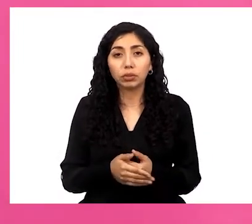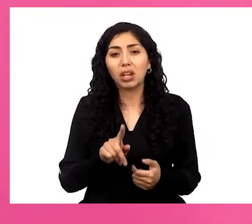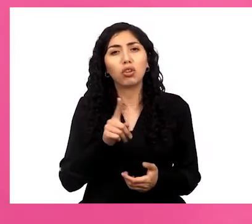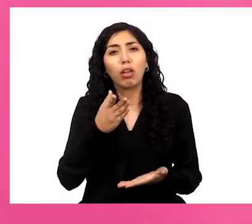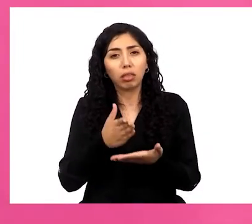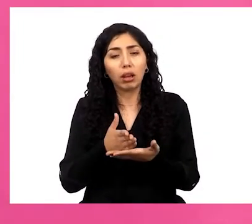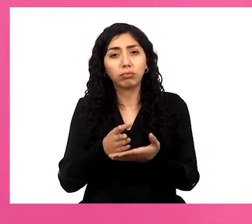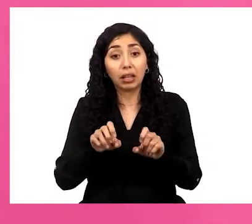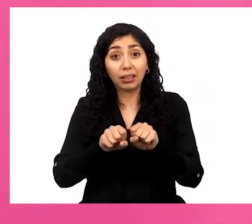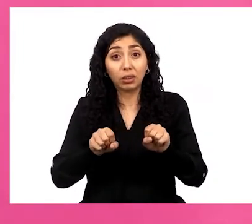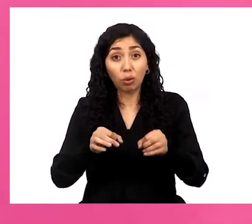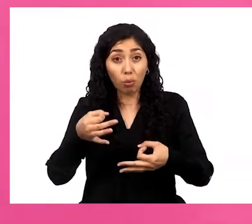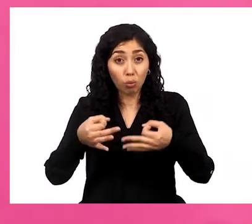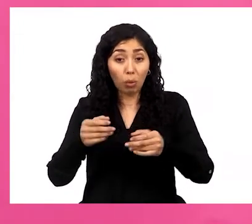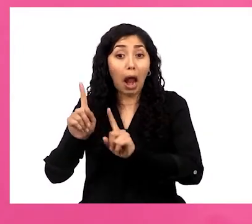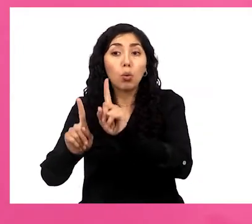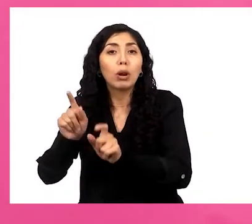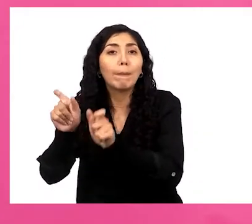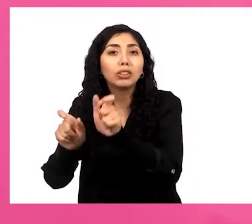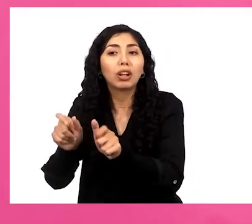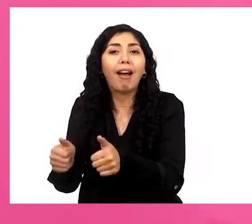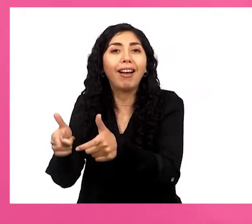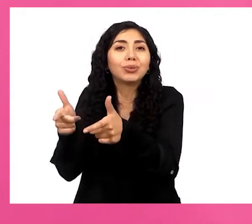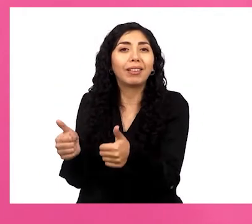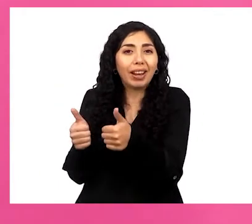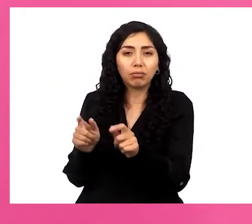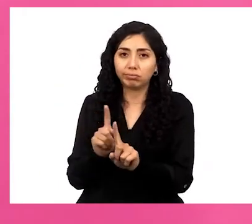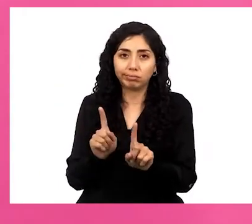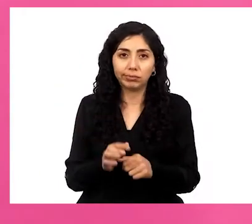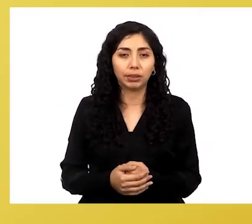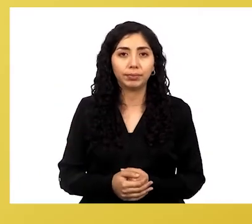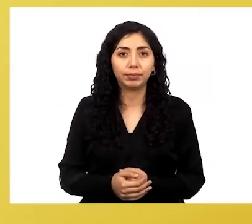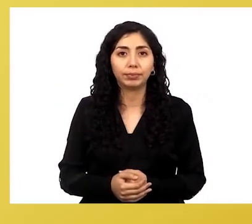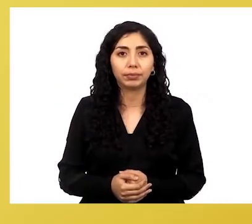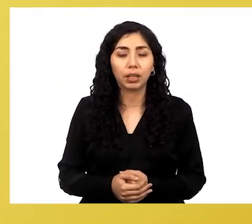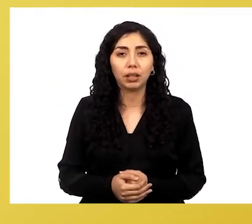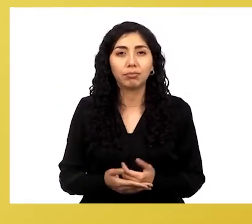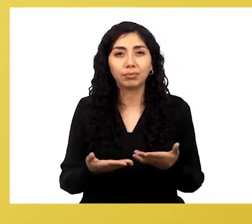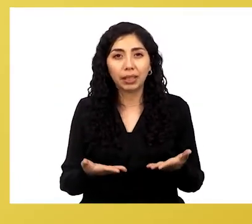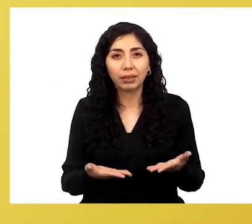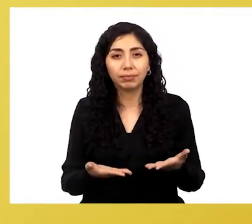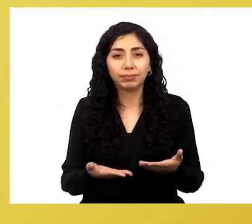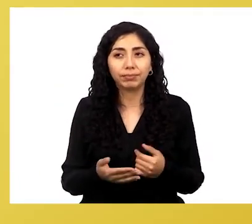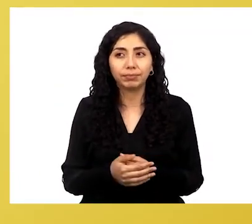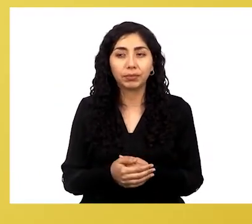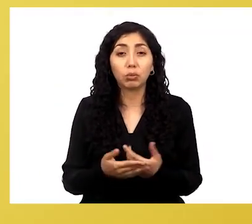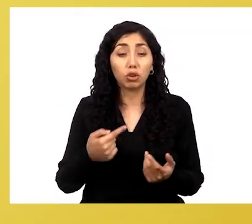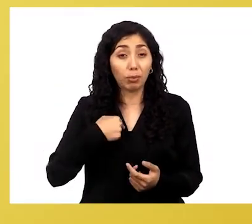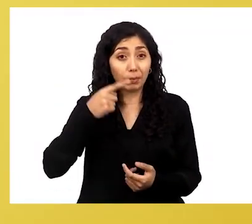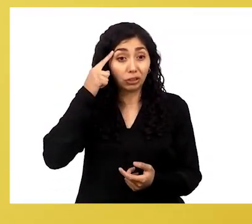haber un trato justo por algunas personas solamente. A ver, es que más que